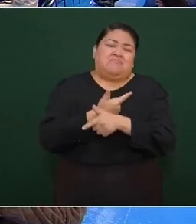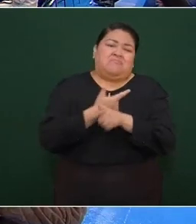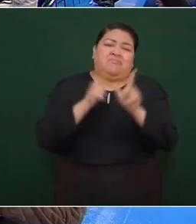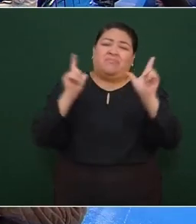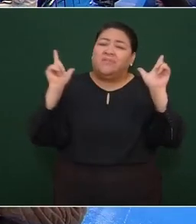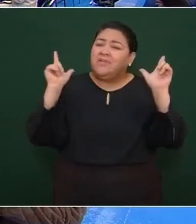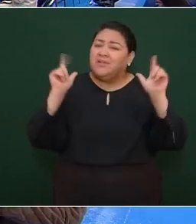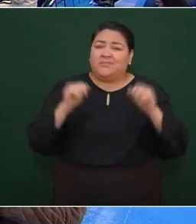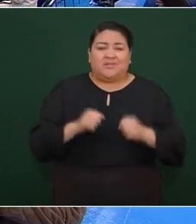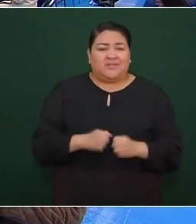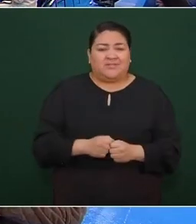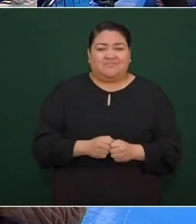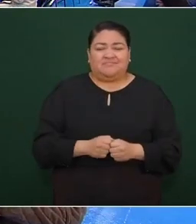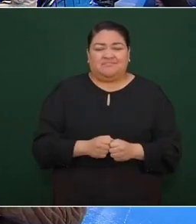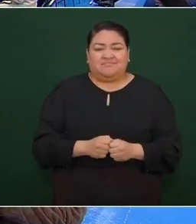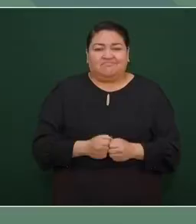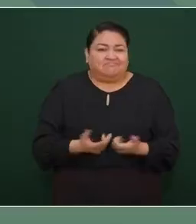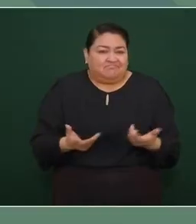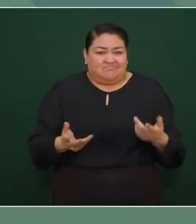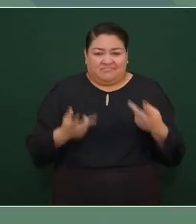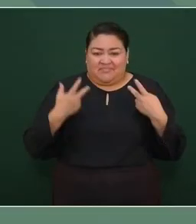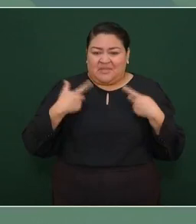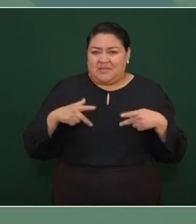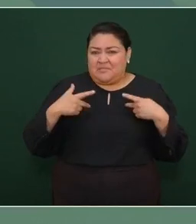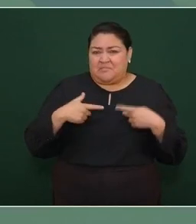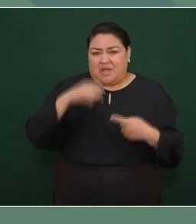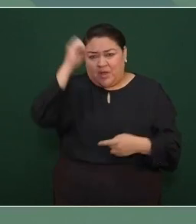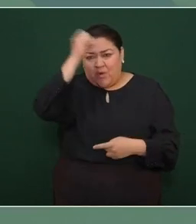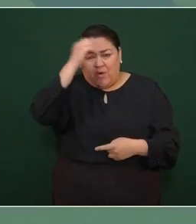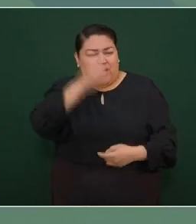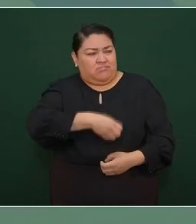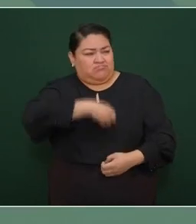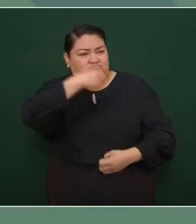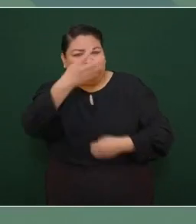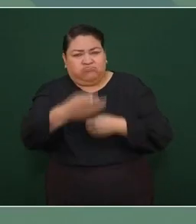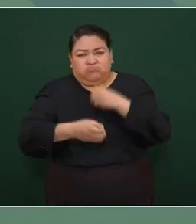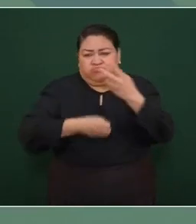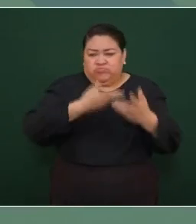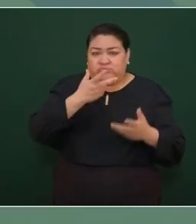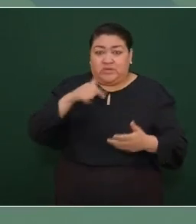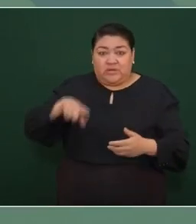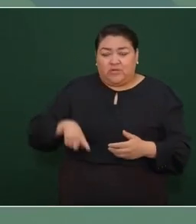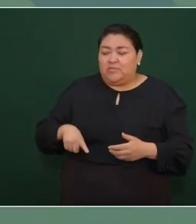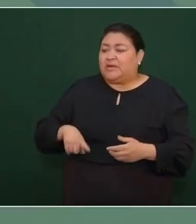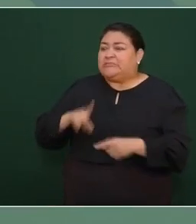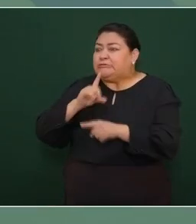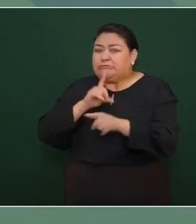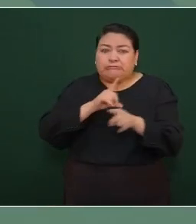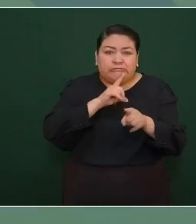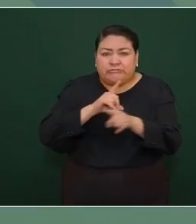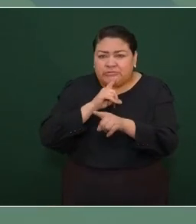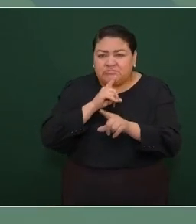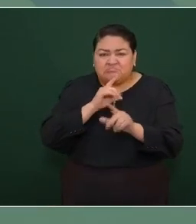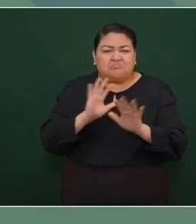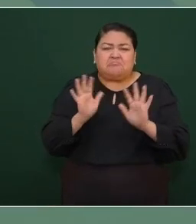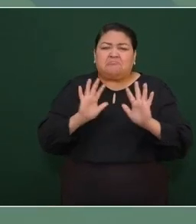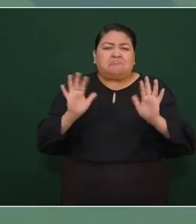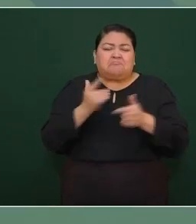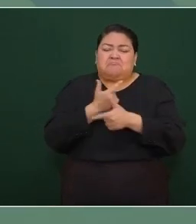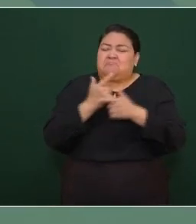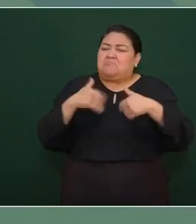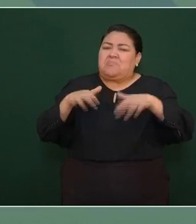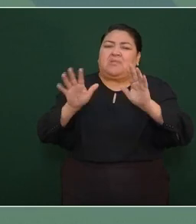se pueden manifestar se pueden expresar nosotros no reprimimos no hay